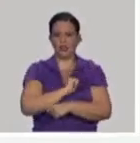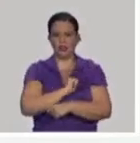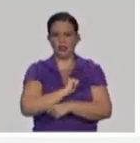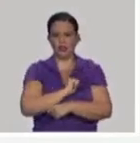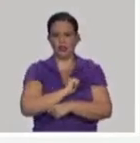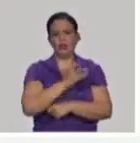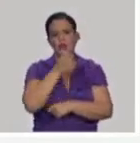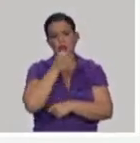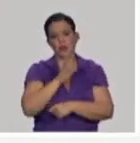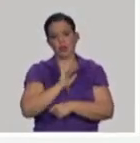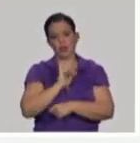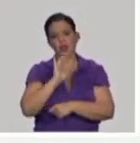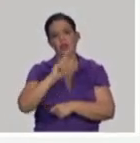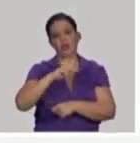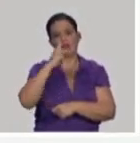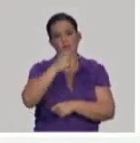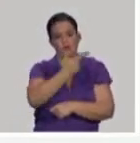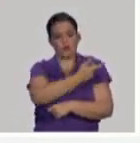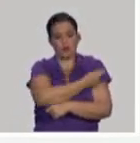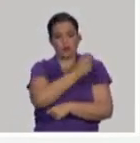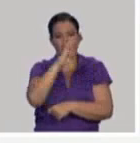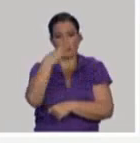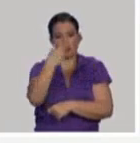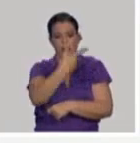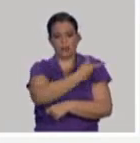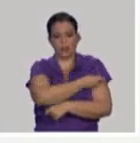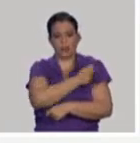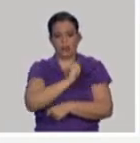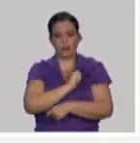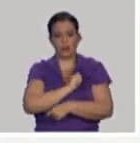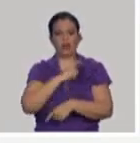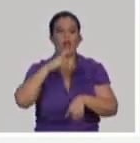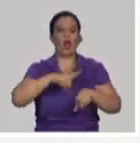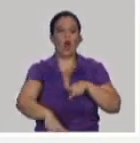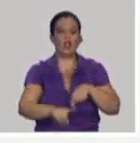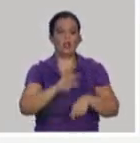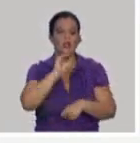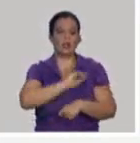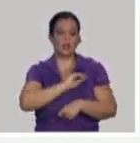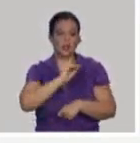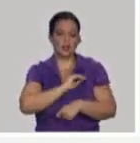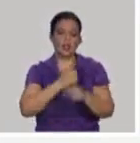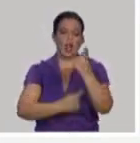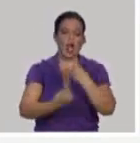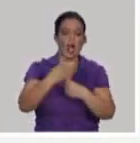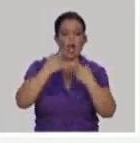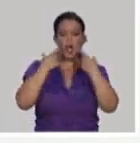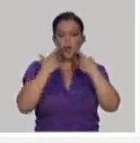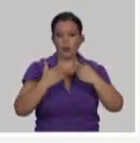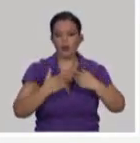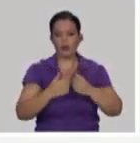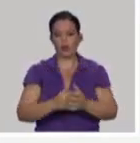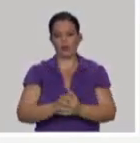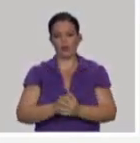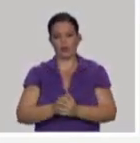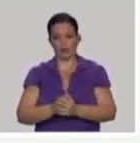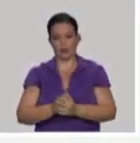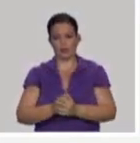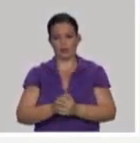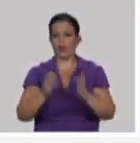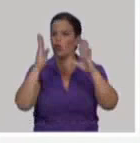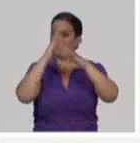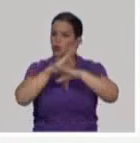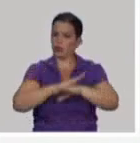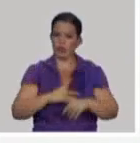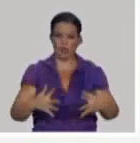Y encontramos, y creo que lo hablamos en la mesa redonda anterior, un evento que ha sido significativo porque no tiene que ver con